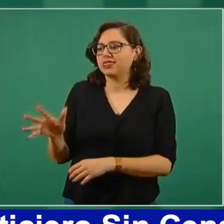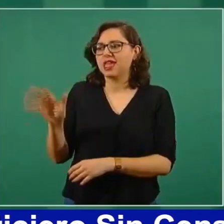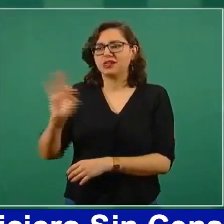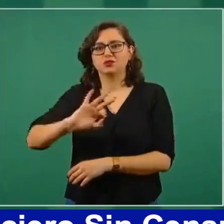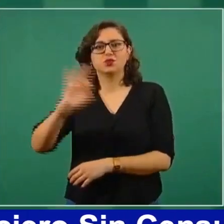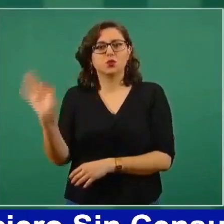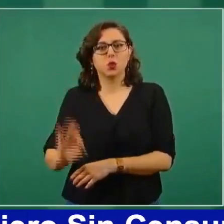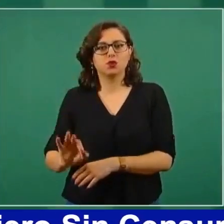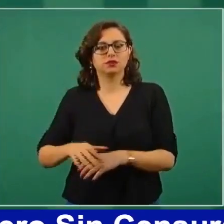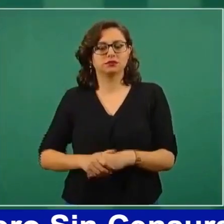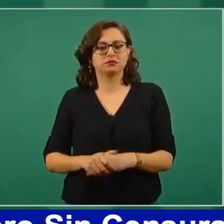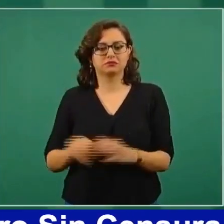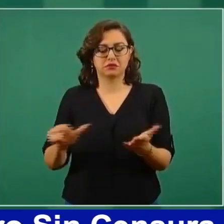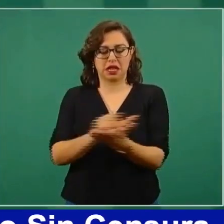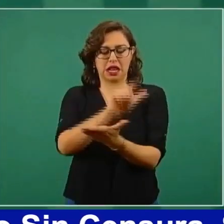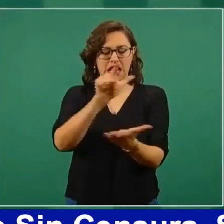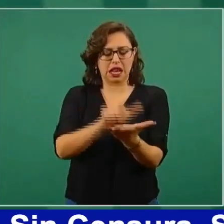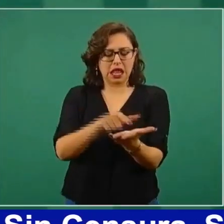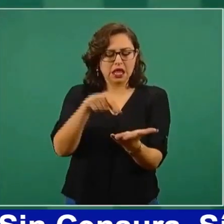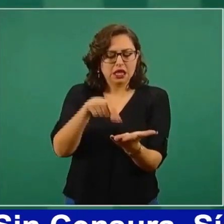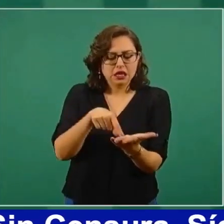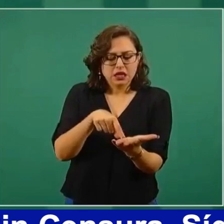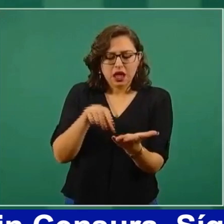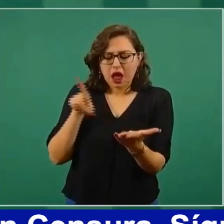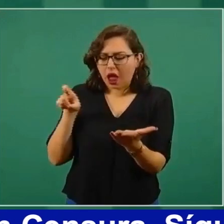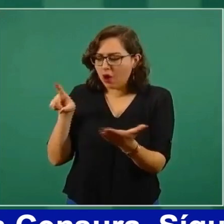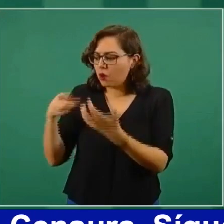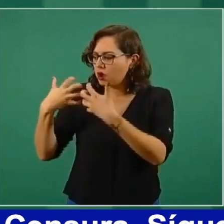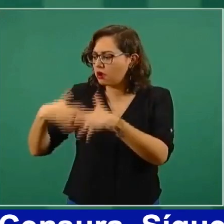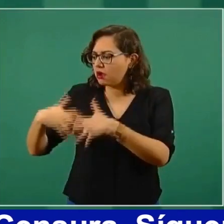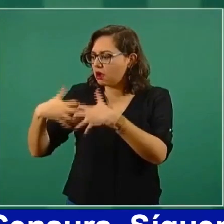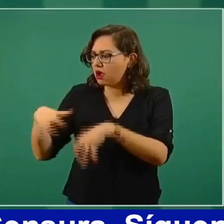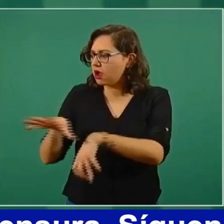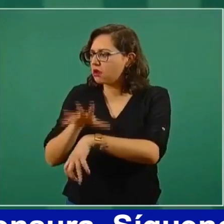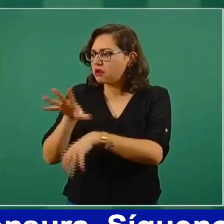Entonces, estos tecnócratas irresponsables